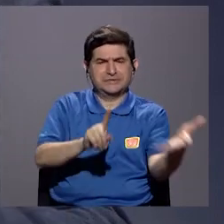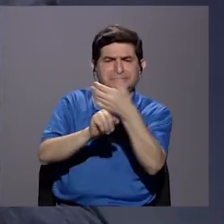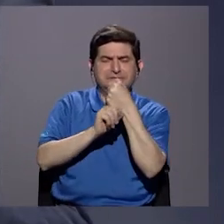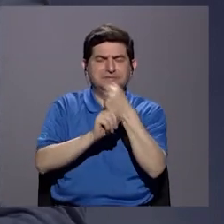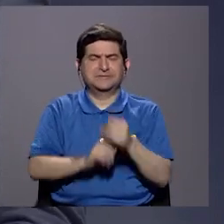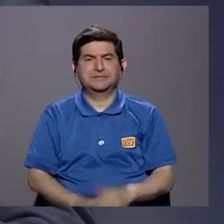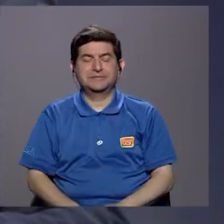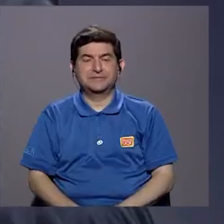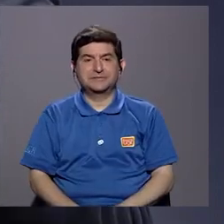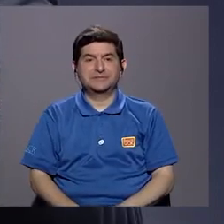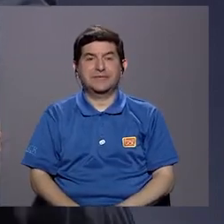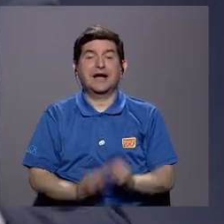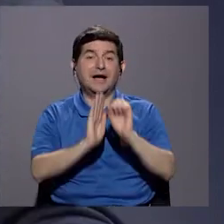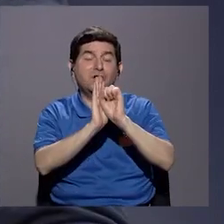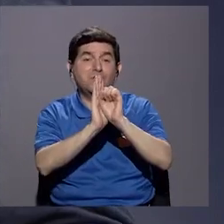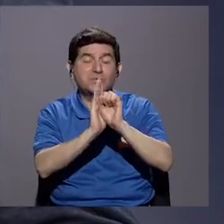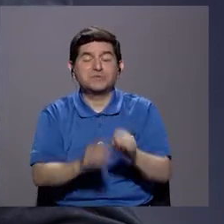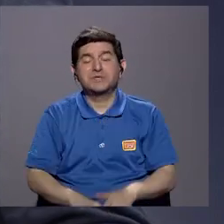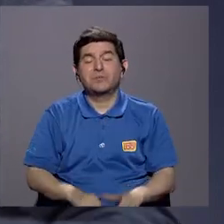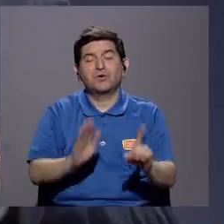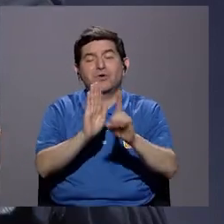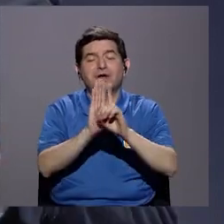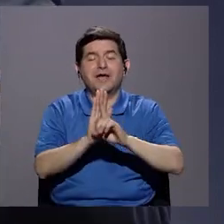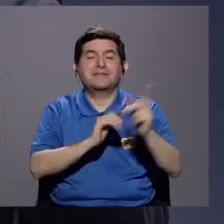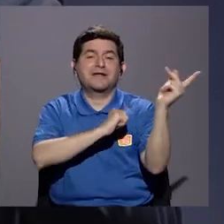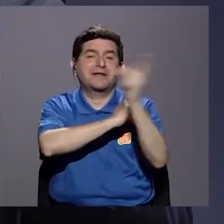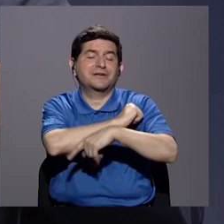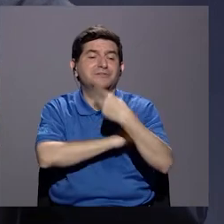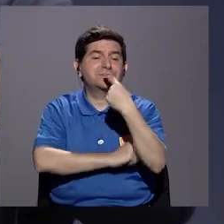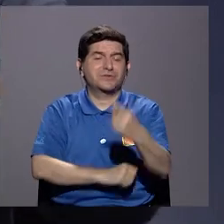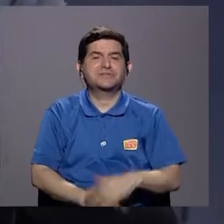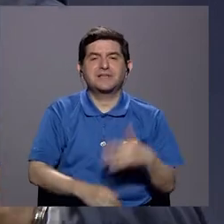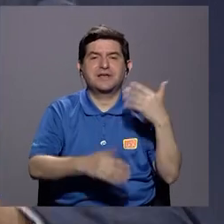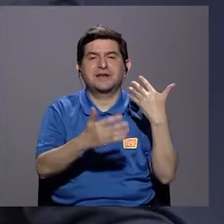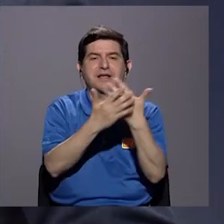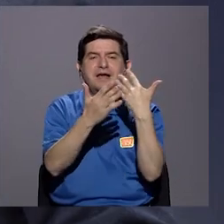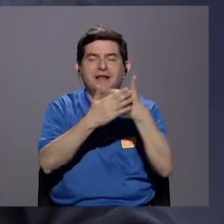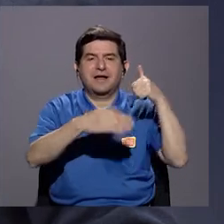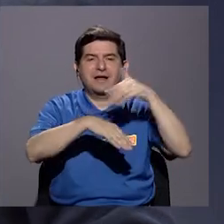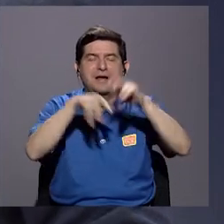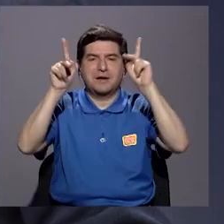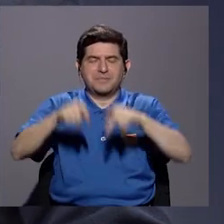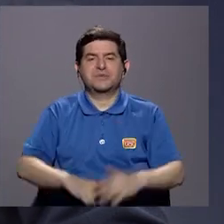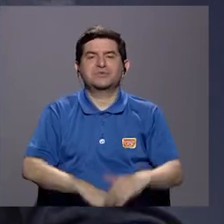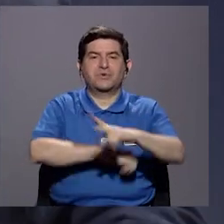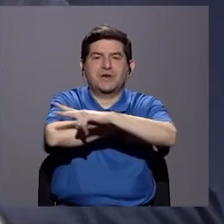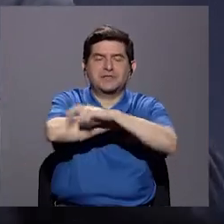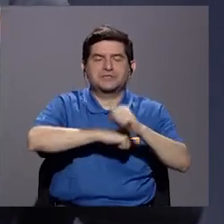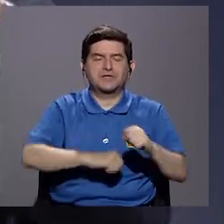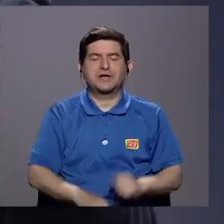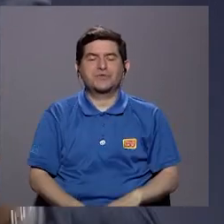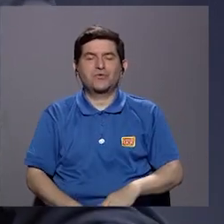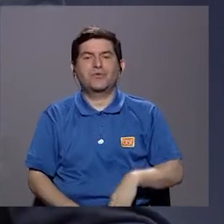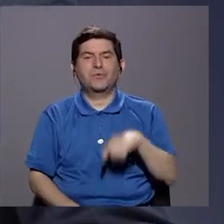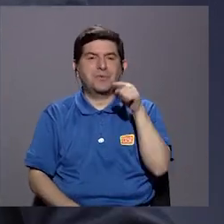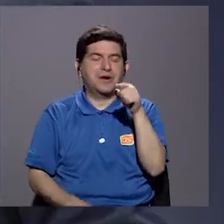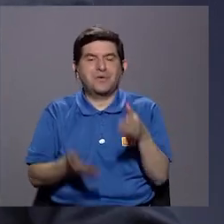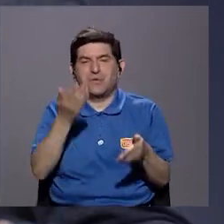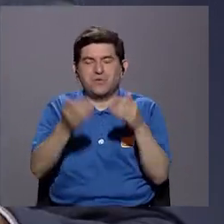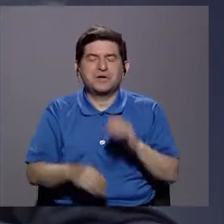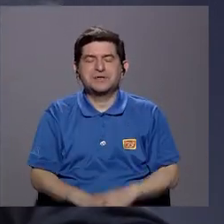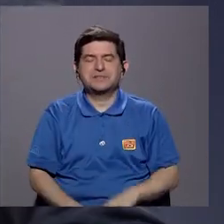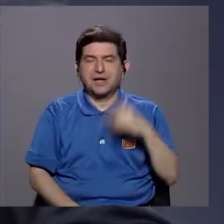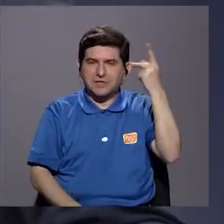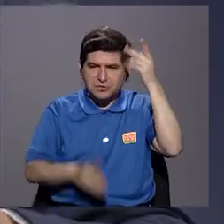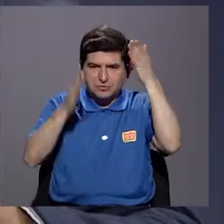Por eso, claro, luego con un uso simbólico se utiliza el derecho penal y se dice que a las cárceles van a ir los defraudadores de impuestos y los corruptos,